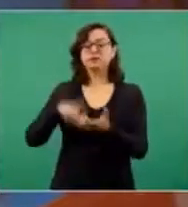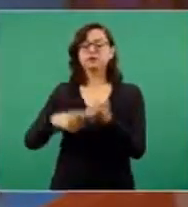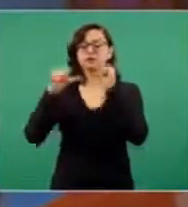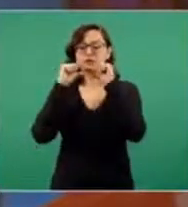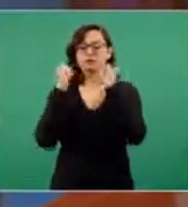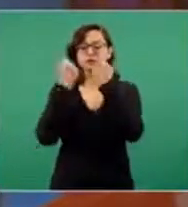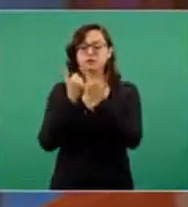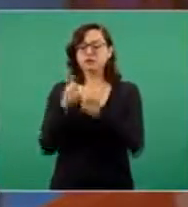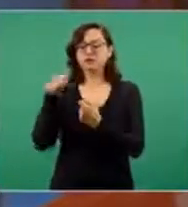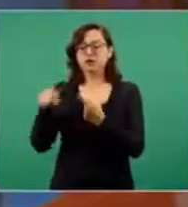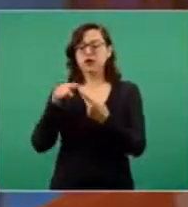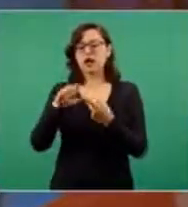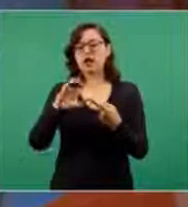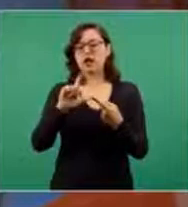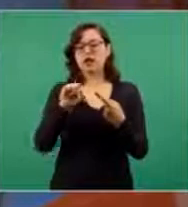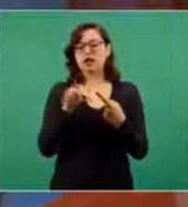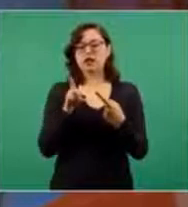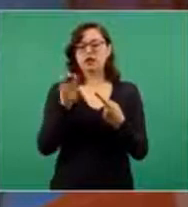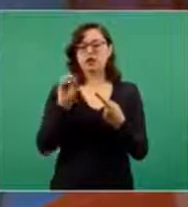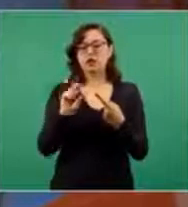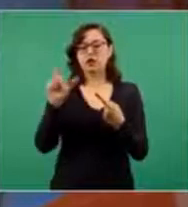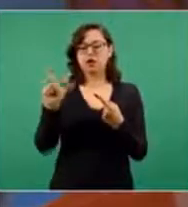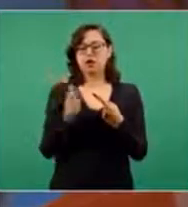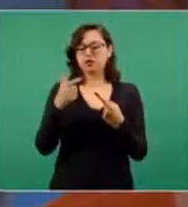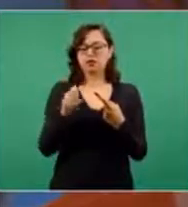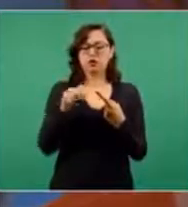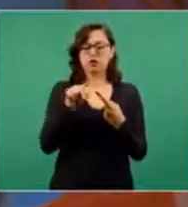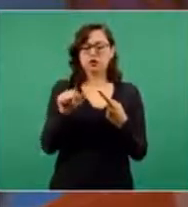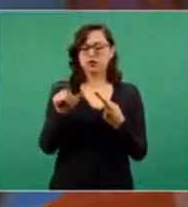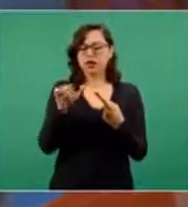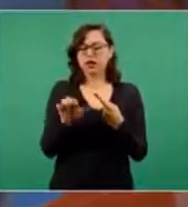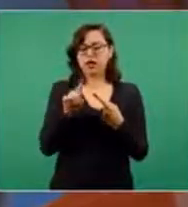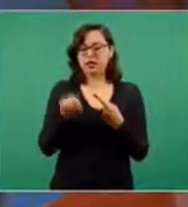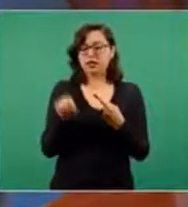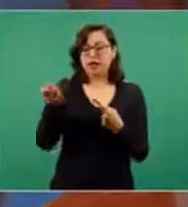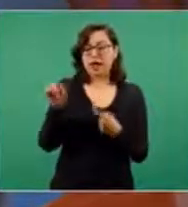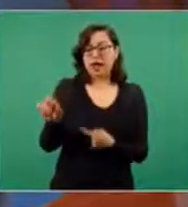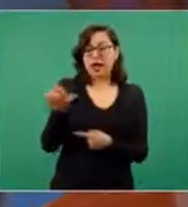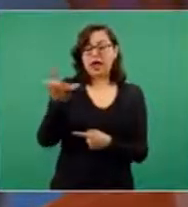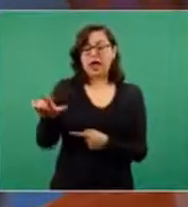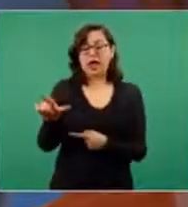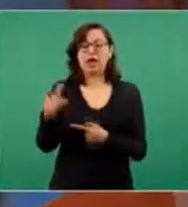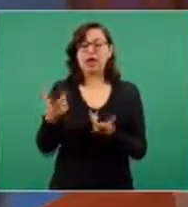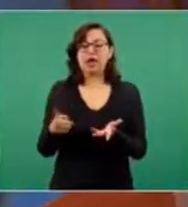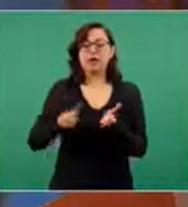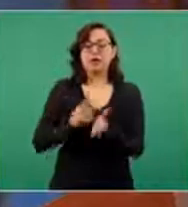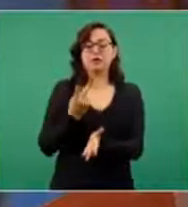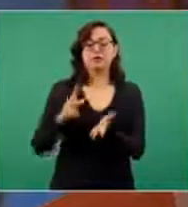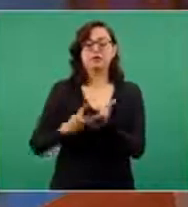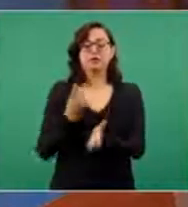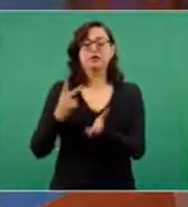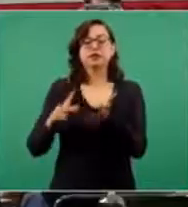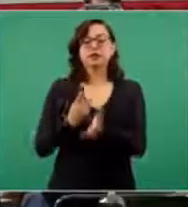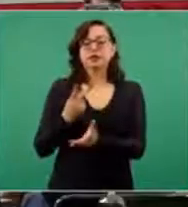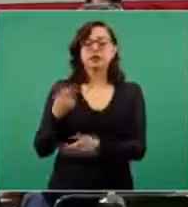como Claudio X. González, han sido explícitos en su